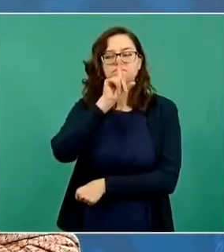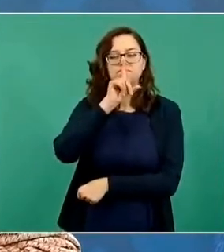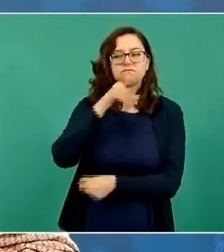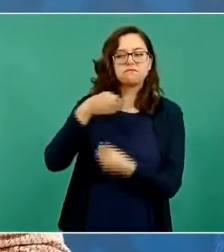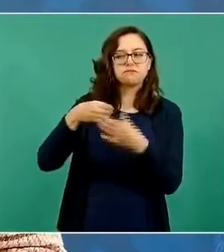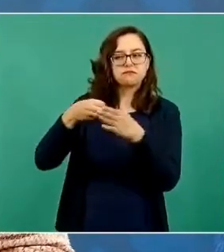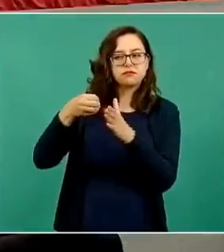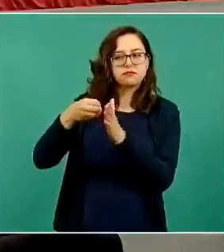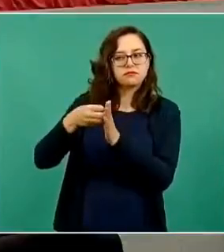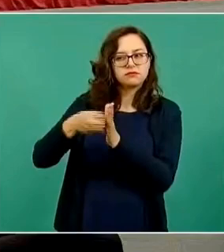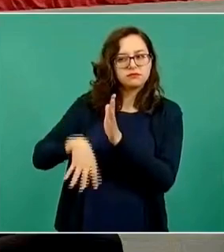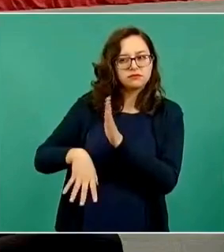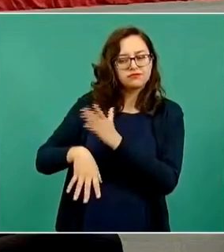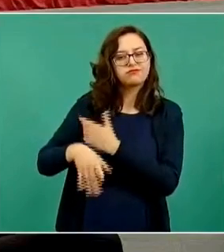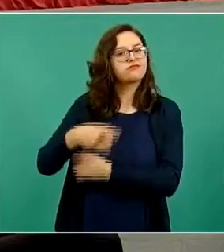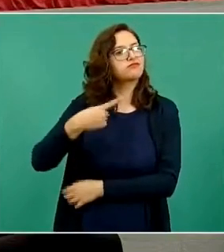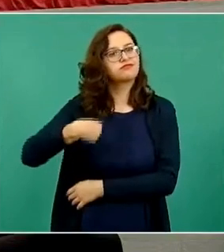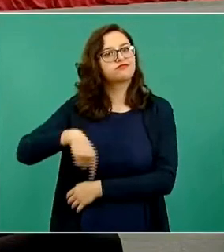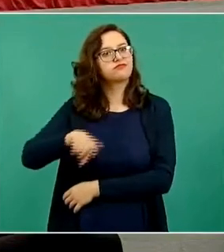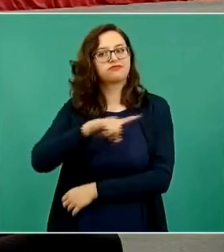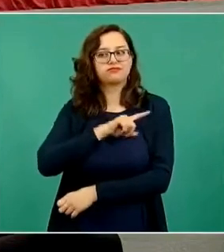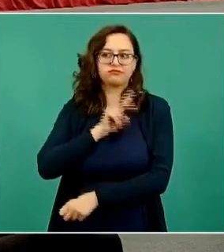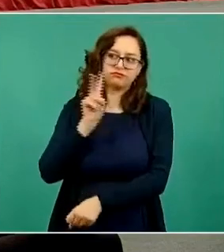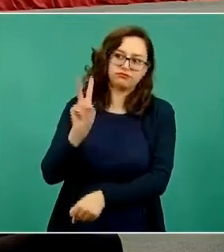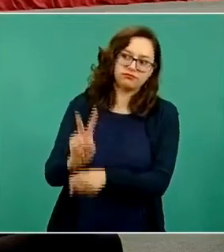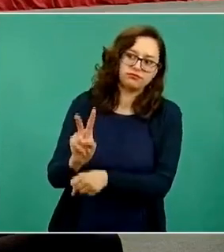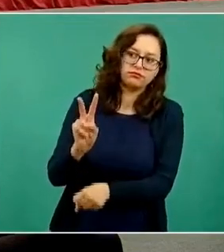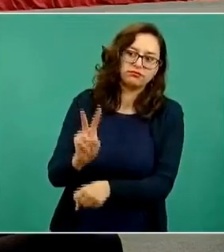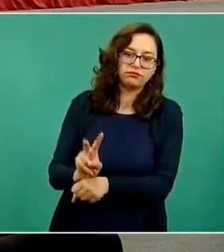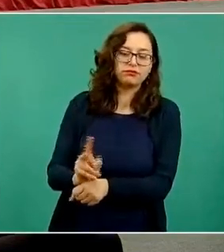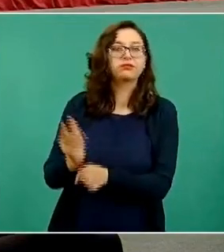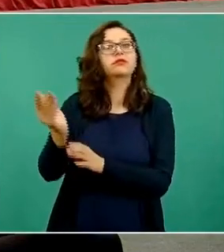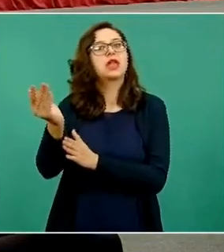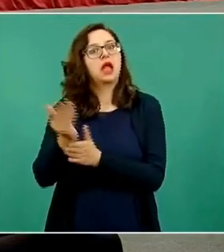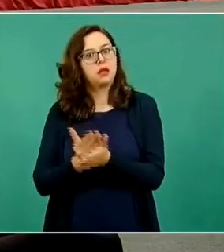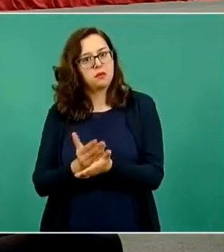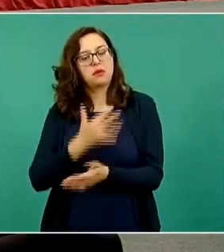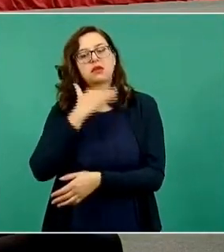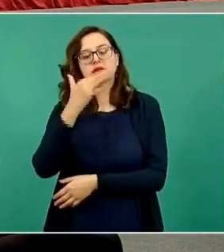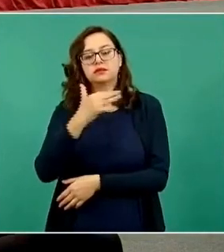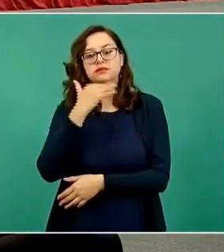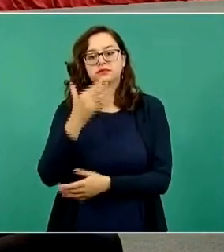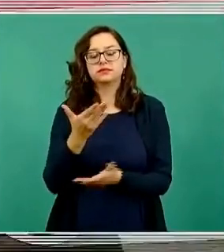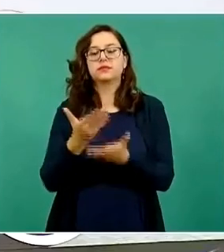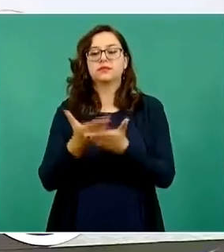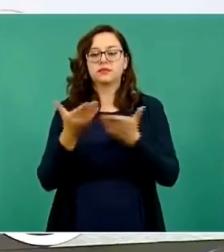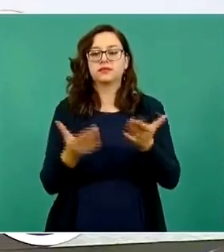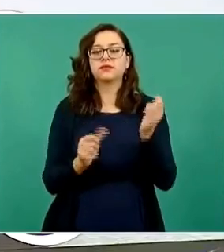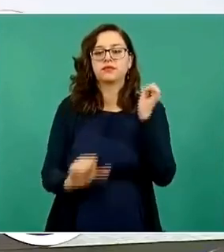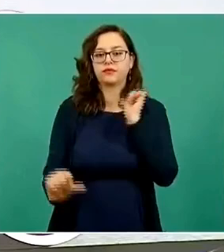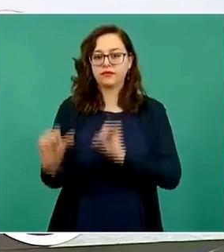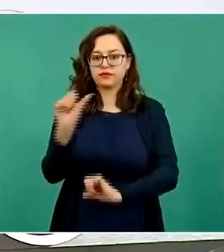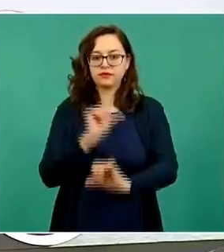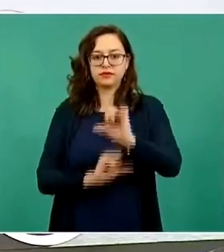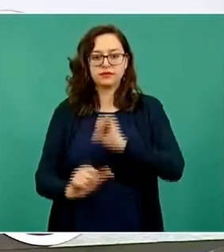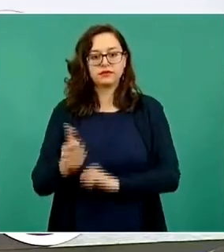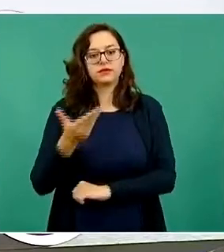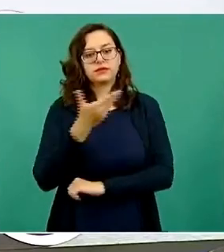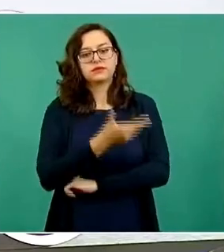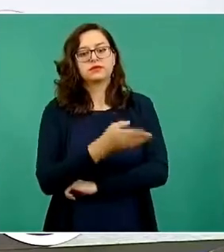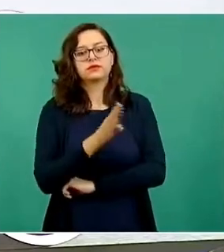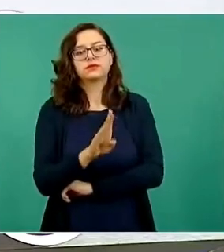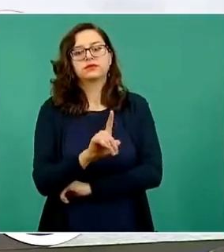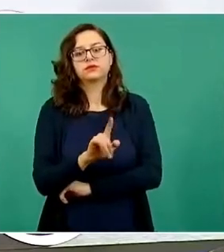Ahora le doy la palabra al general Bucio, el excomisario general